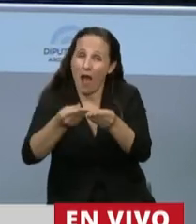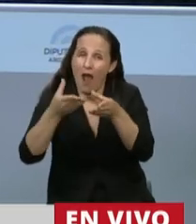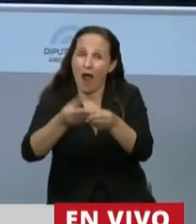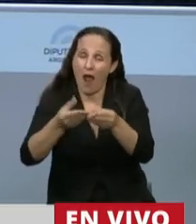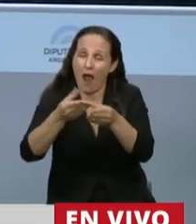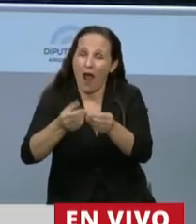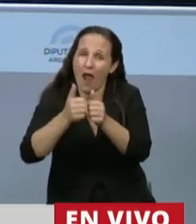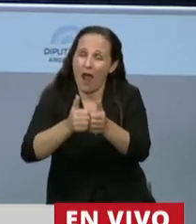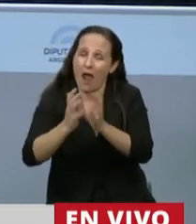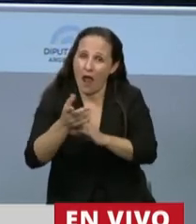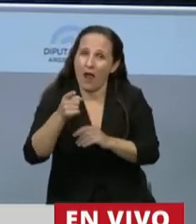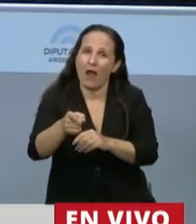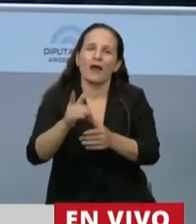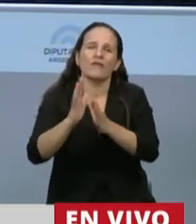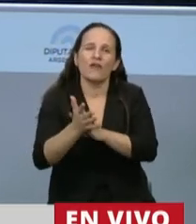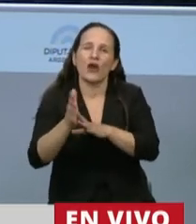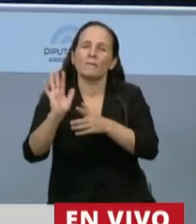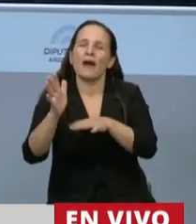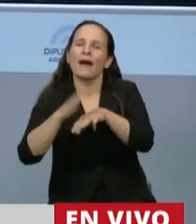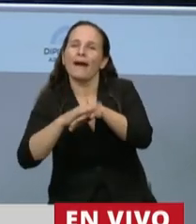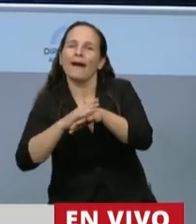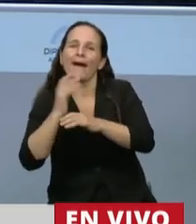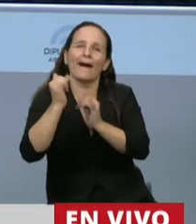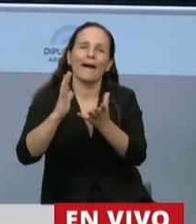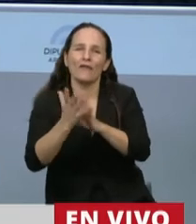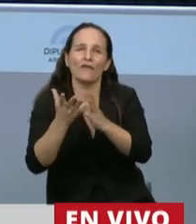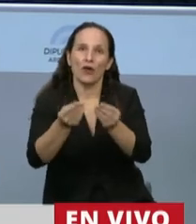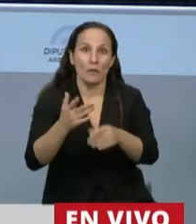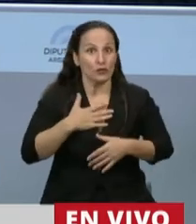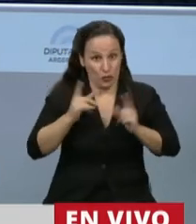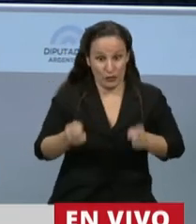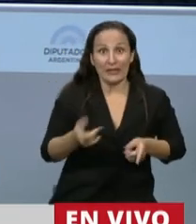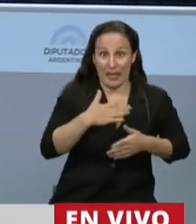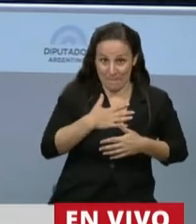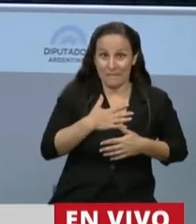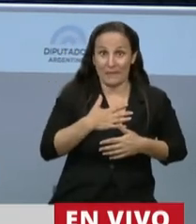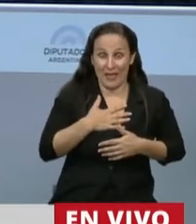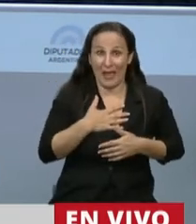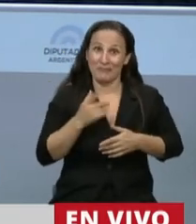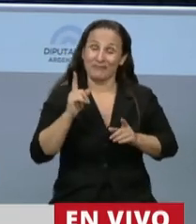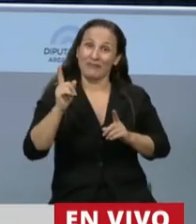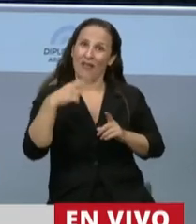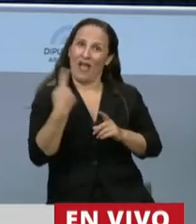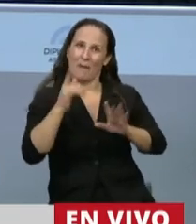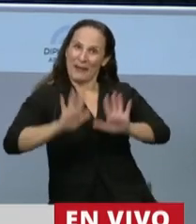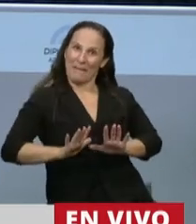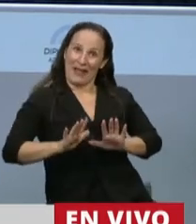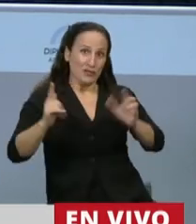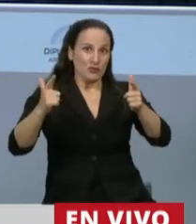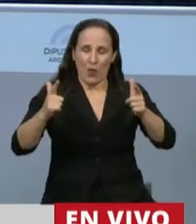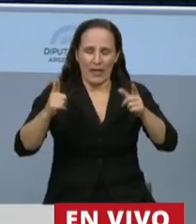titánica, haciendo de tutoras, y en ese caso también a mí me toca, y muchas no estábamos preparadas para eso.